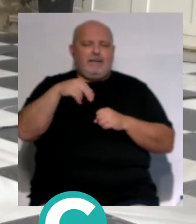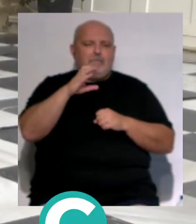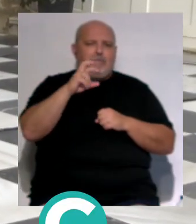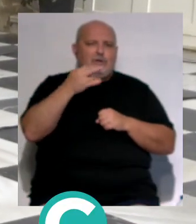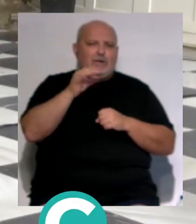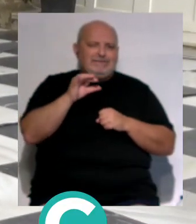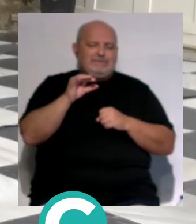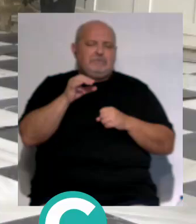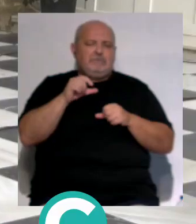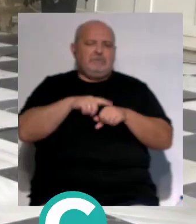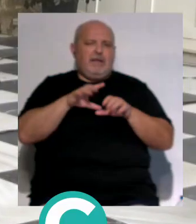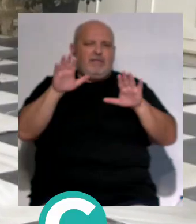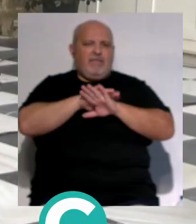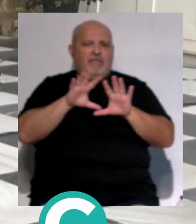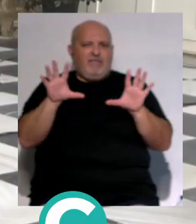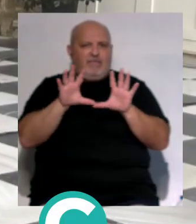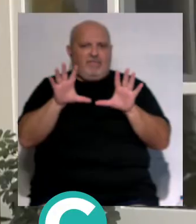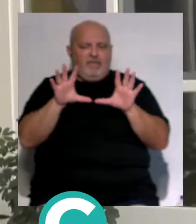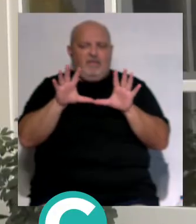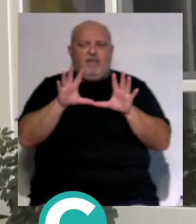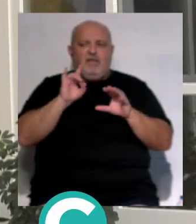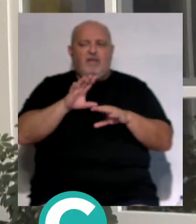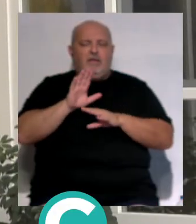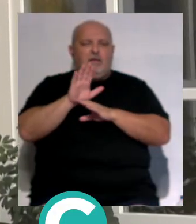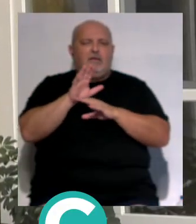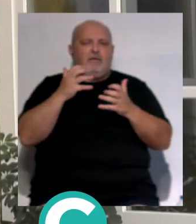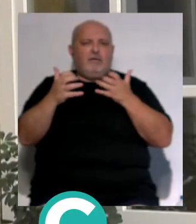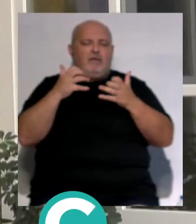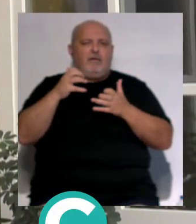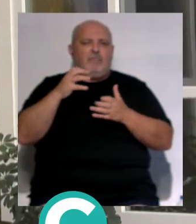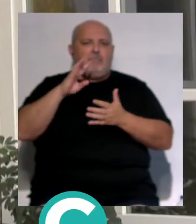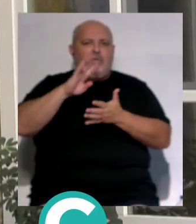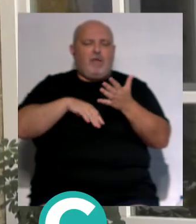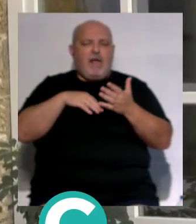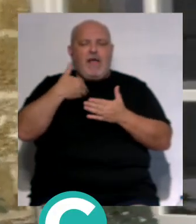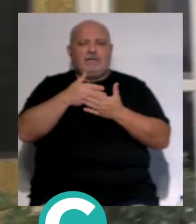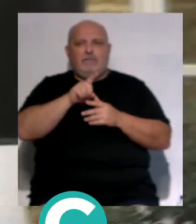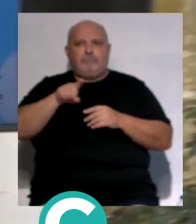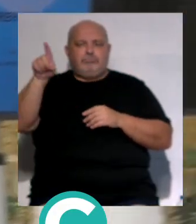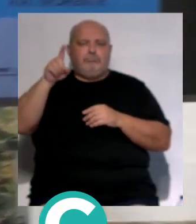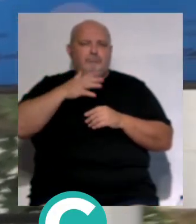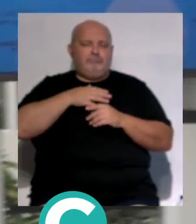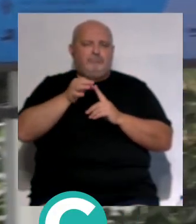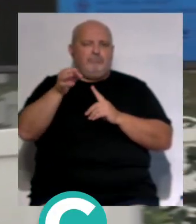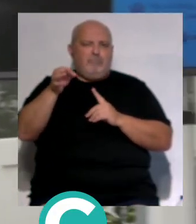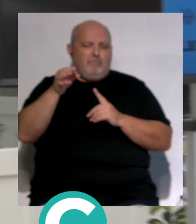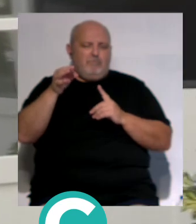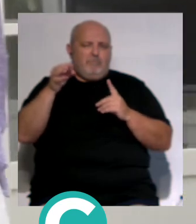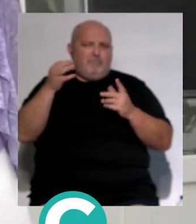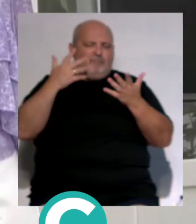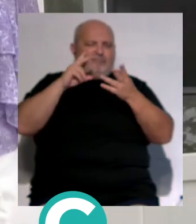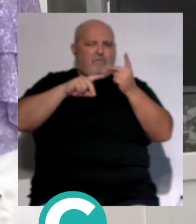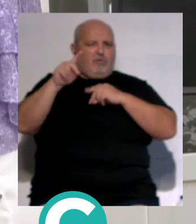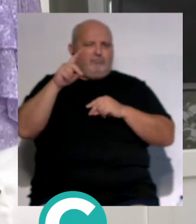Torres a partir de las 10 de la noche y que presentarán su espectáculo de Barcelona a Morón. Esta cita con el flamenco como